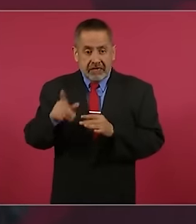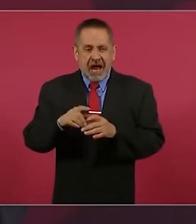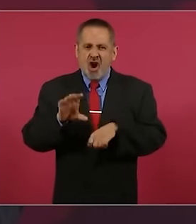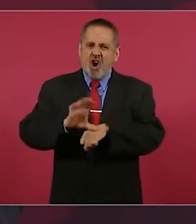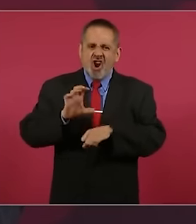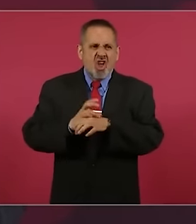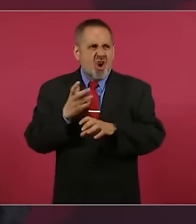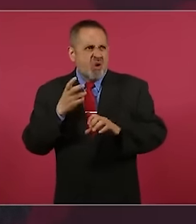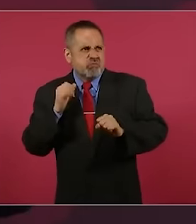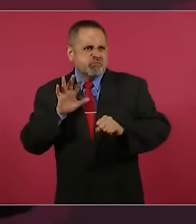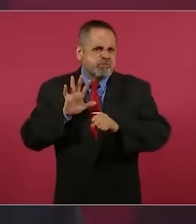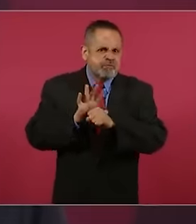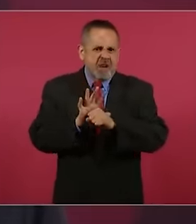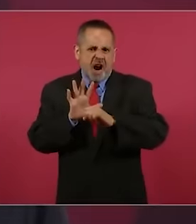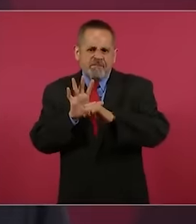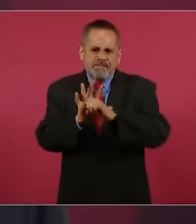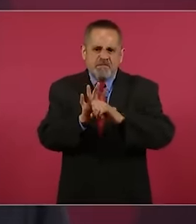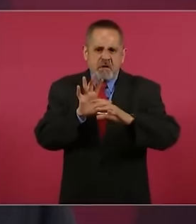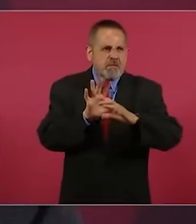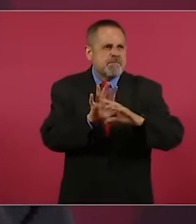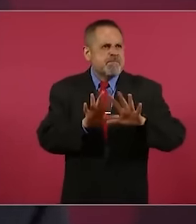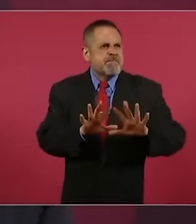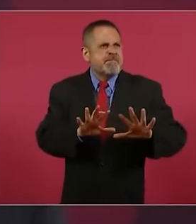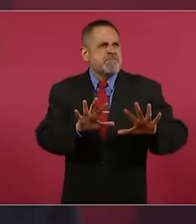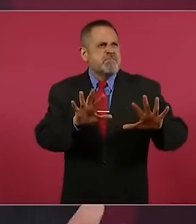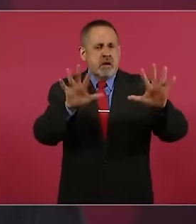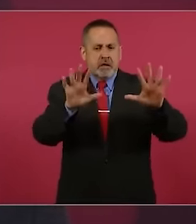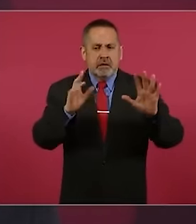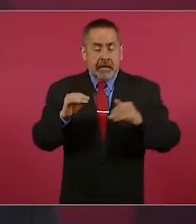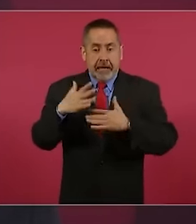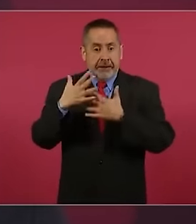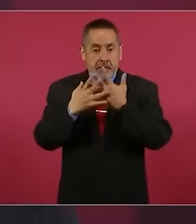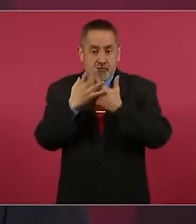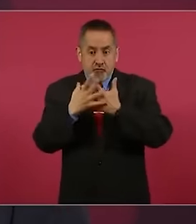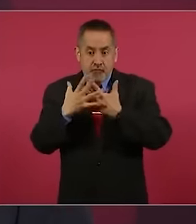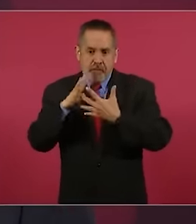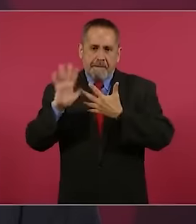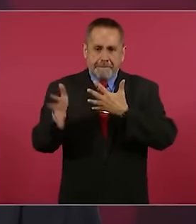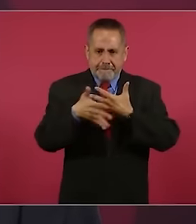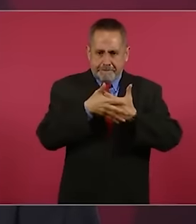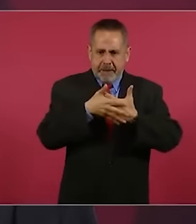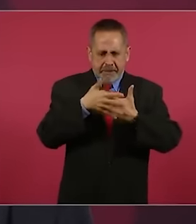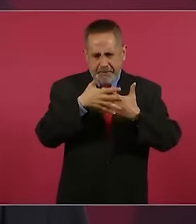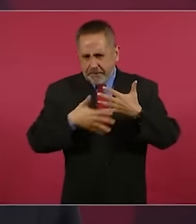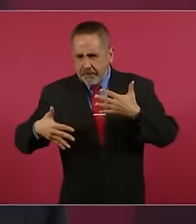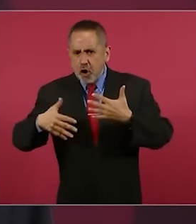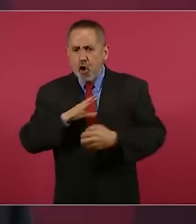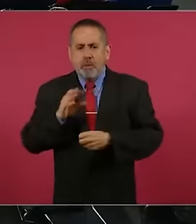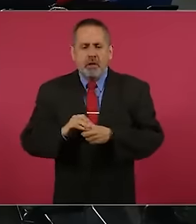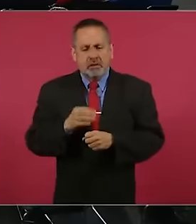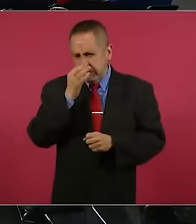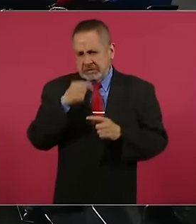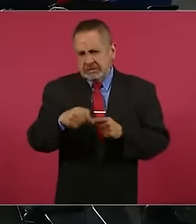concreto en las zonas agrietadas, ya tenemos la membrana para colocarla en el transcurso de tres meses a partir de